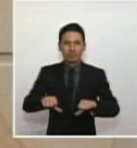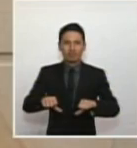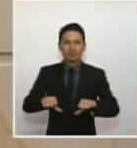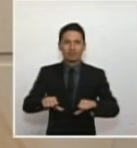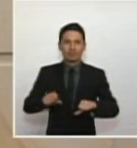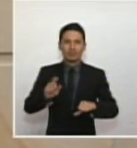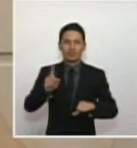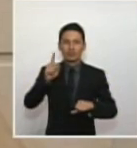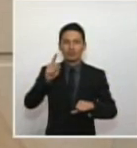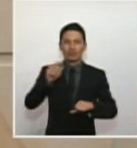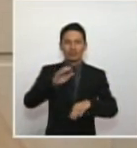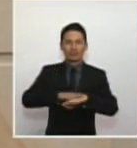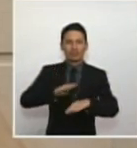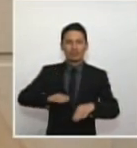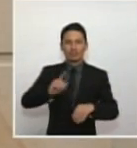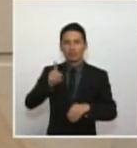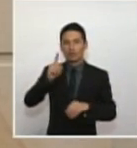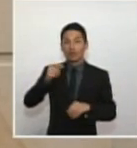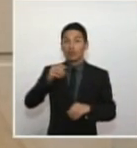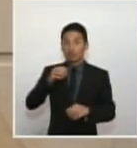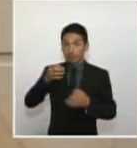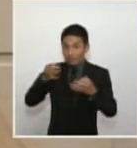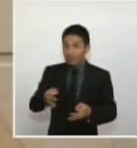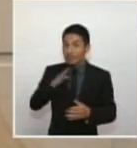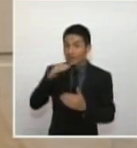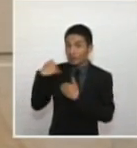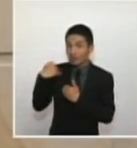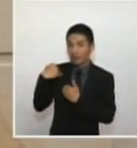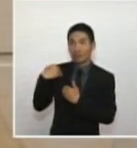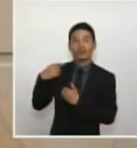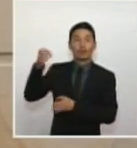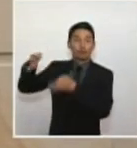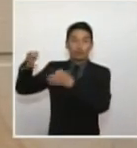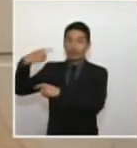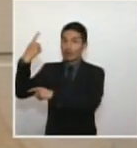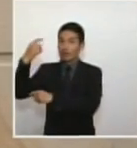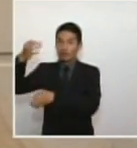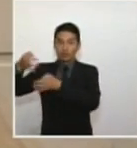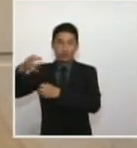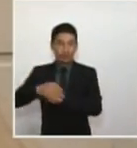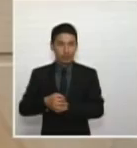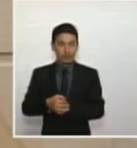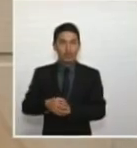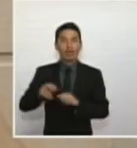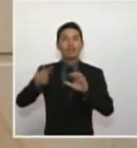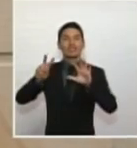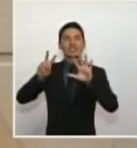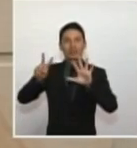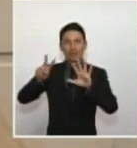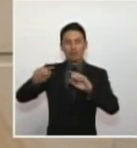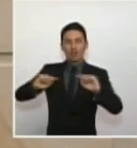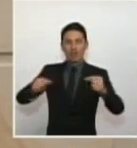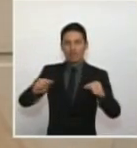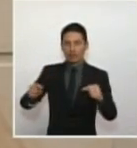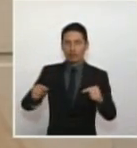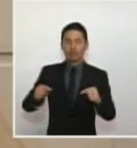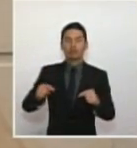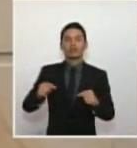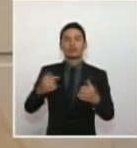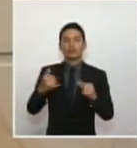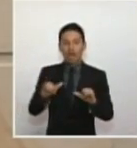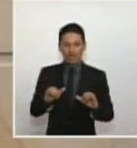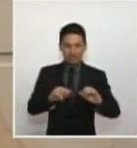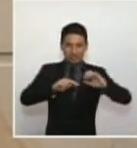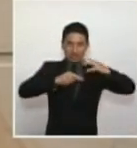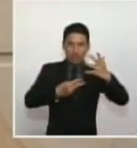correspondería a la justicia ordinaria. Así en el séptimo debate se haya agregado a siete